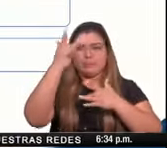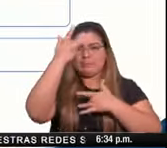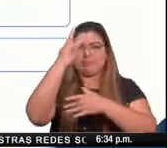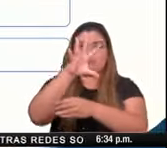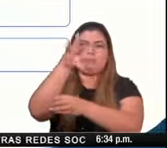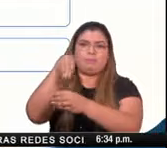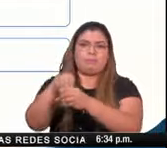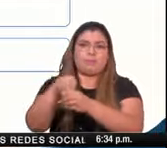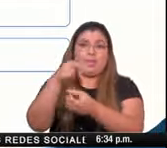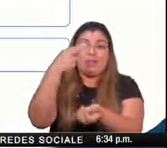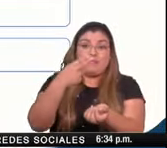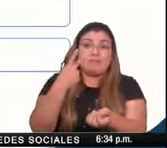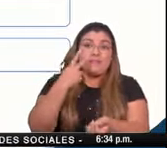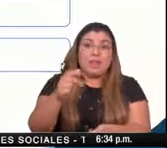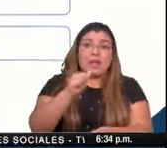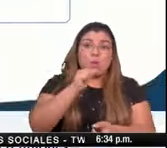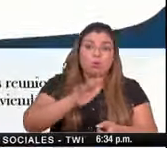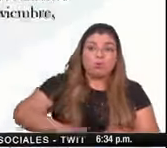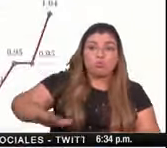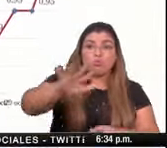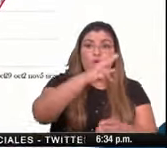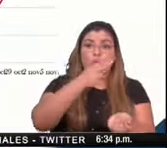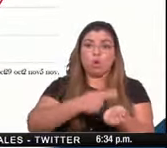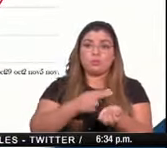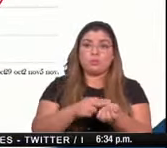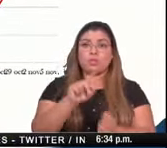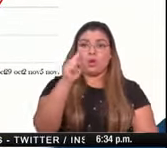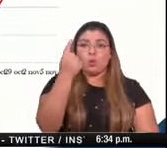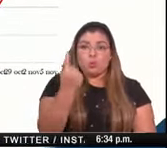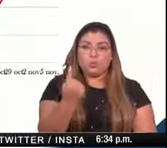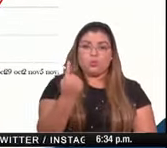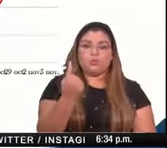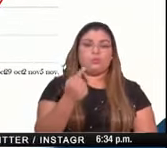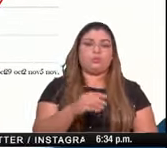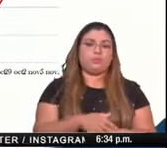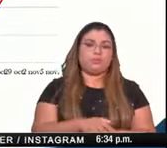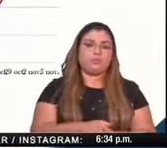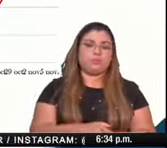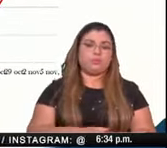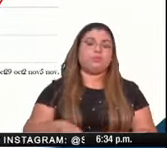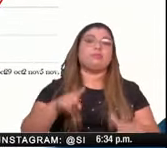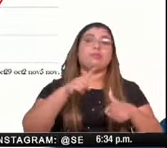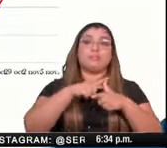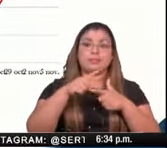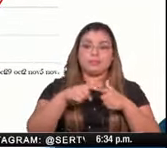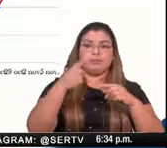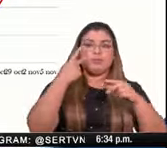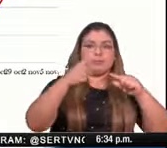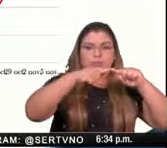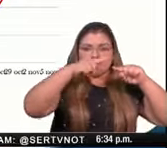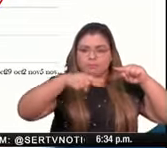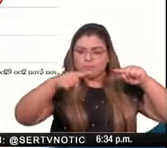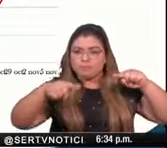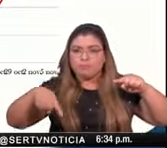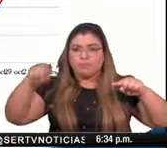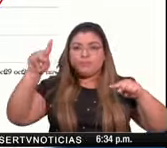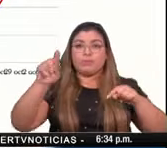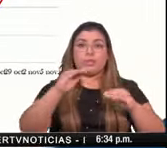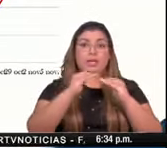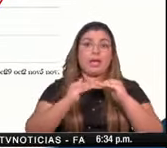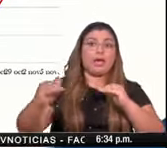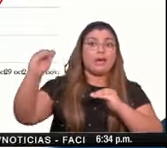y como vieron en la gráfica siguiente pues los indicadores del RT que están por encima de uno